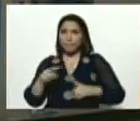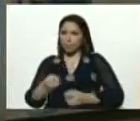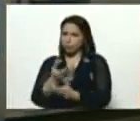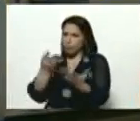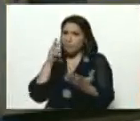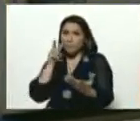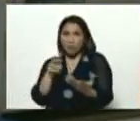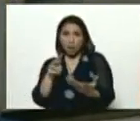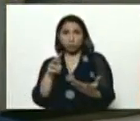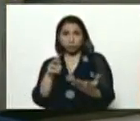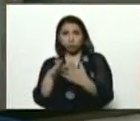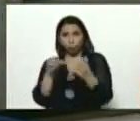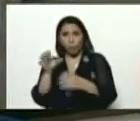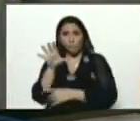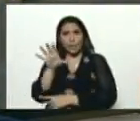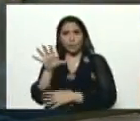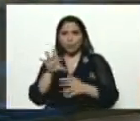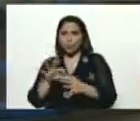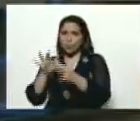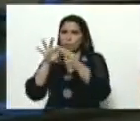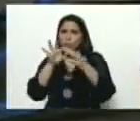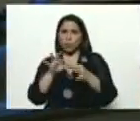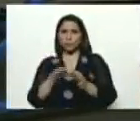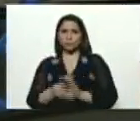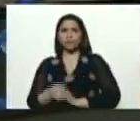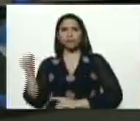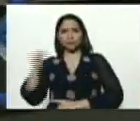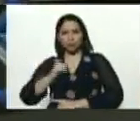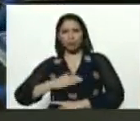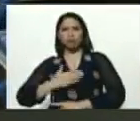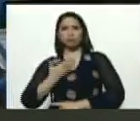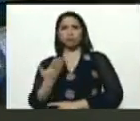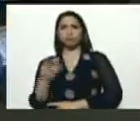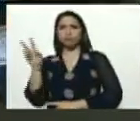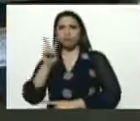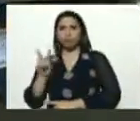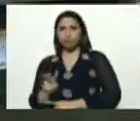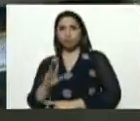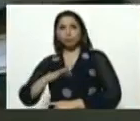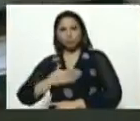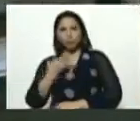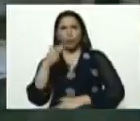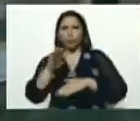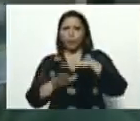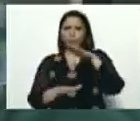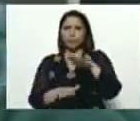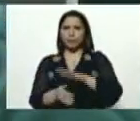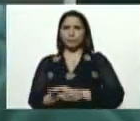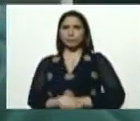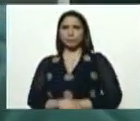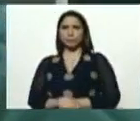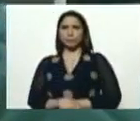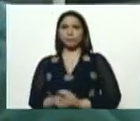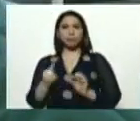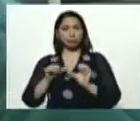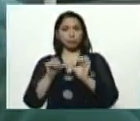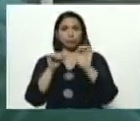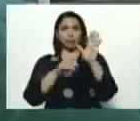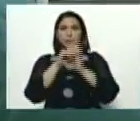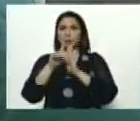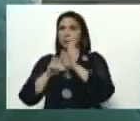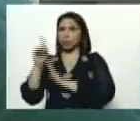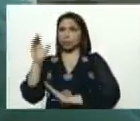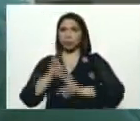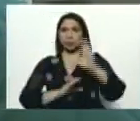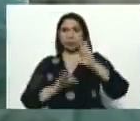ustedes vean que todo un país unido sí se puede Venezuela, se puede avanzar, hay que seguir desarrollando la